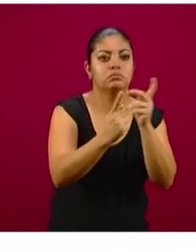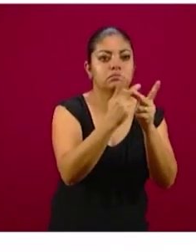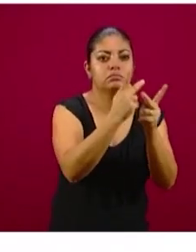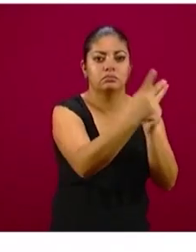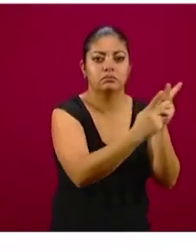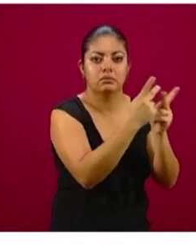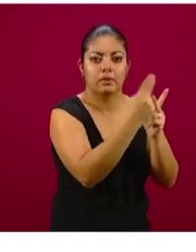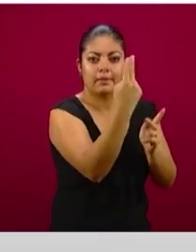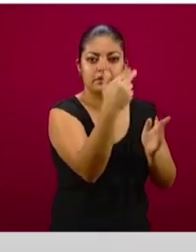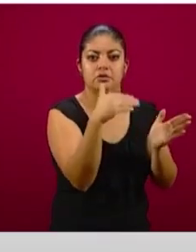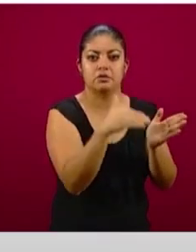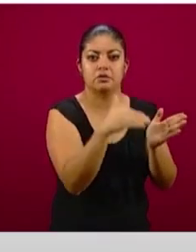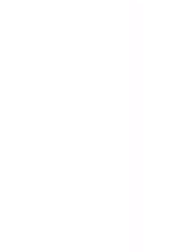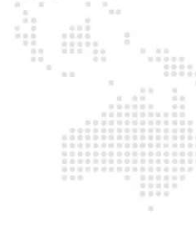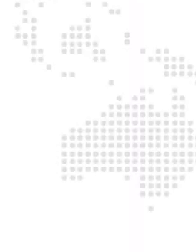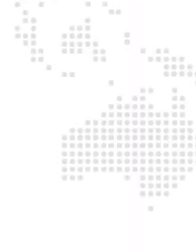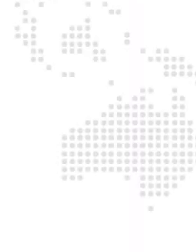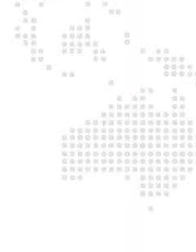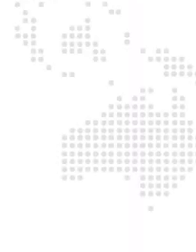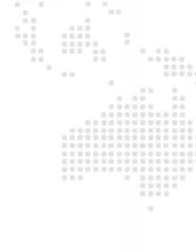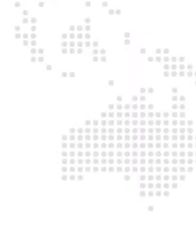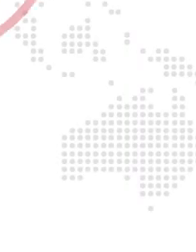mil pesos. ¿Cuánto es mucho, cuánto es mucho?